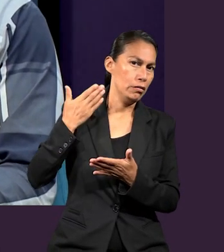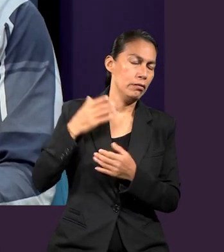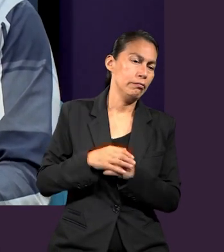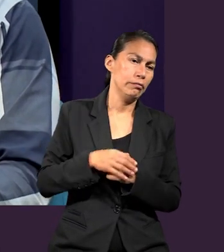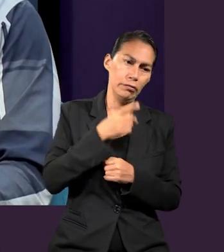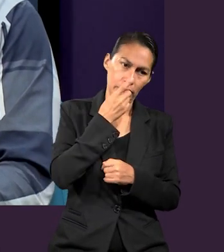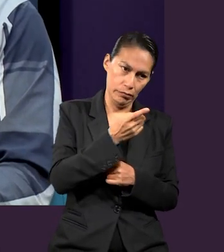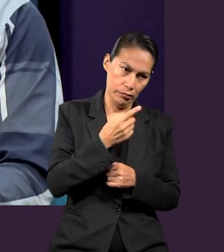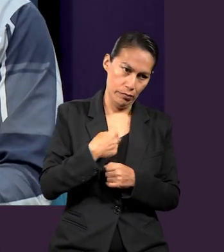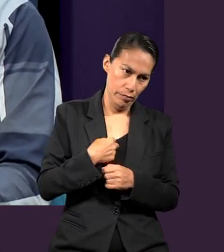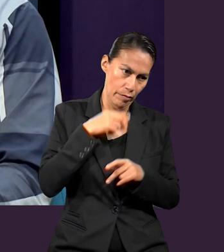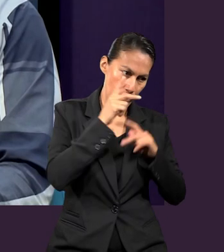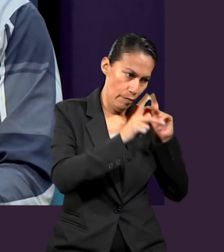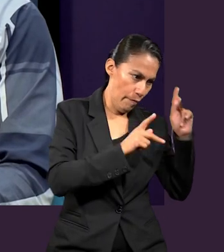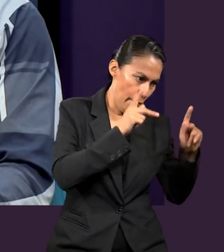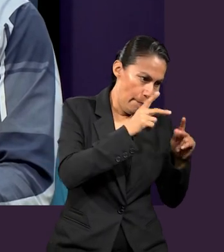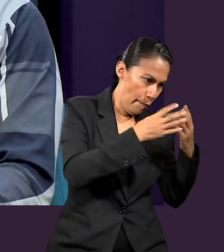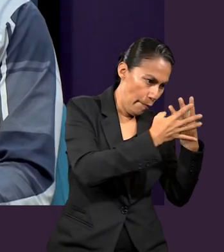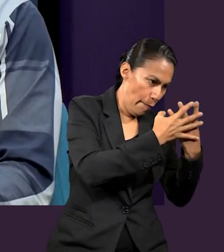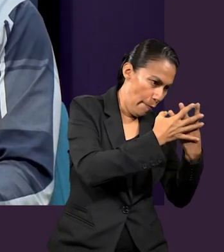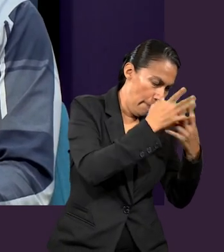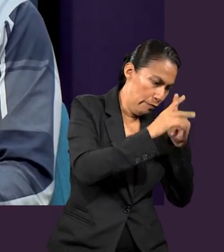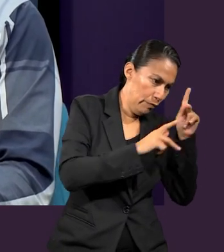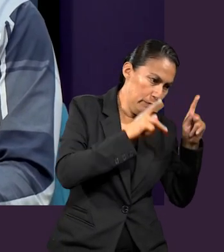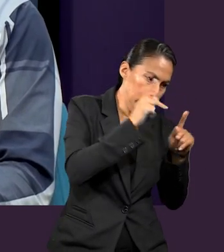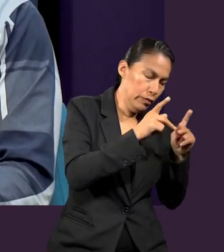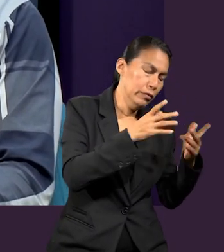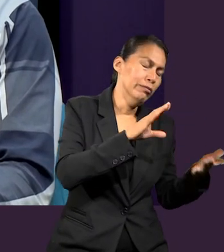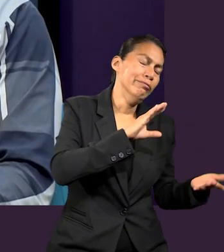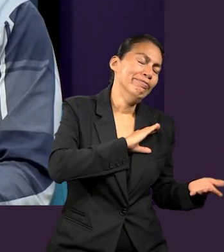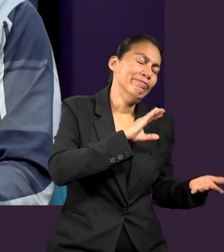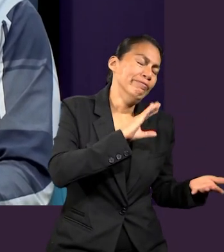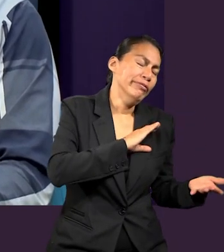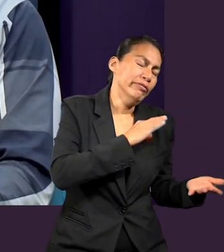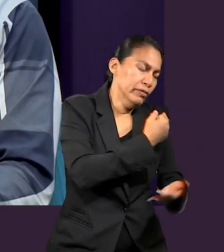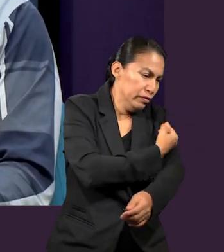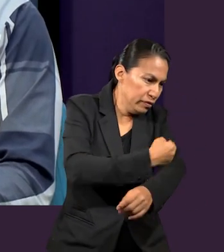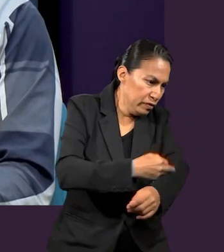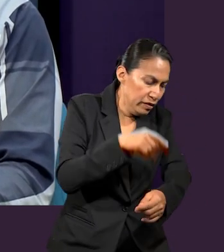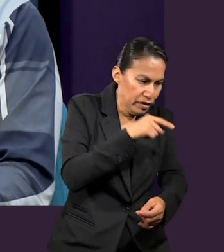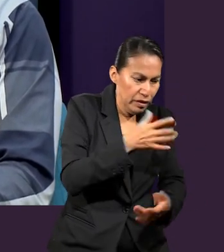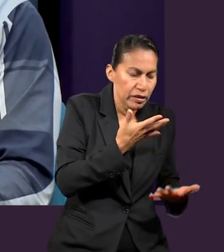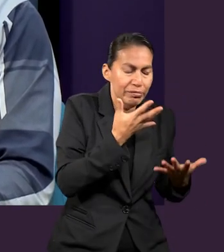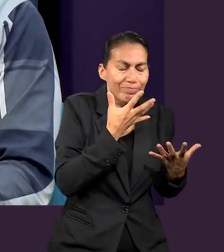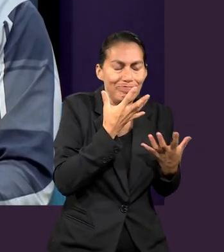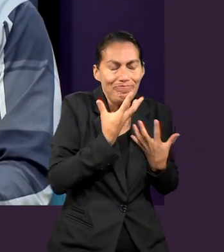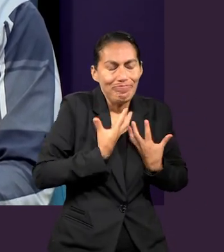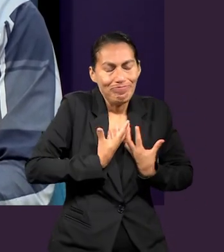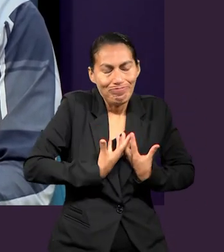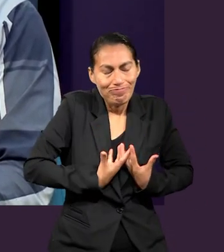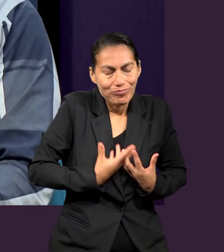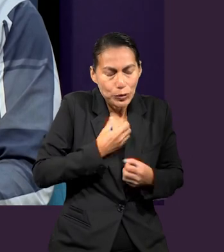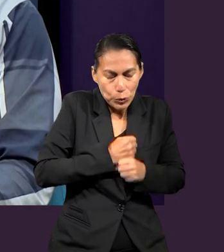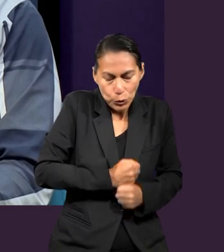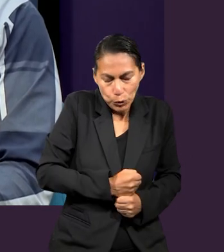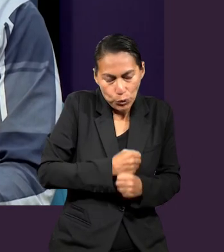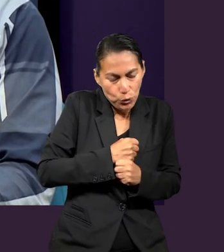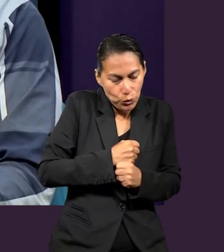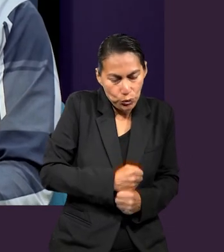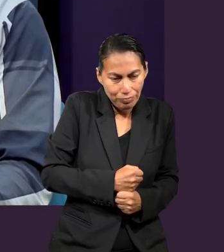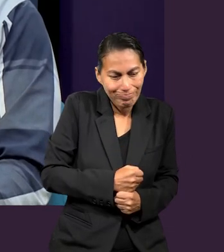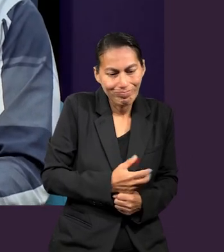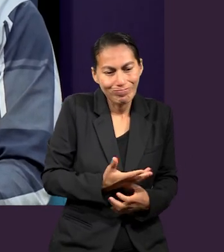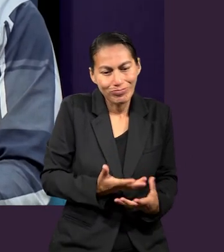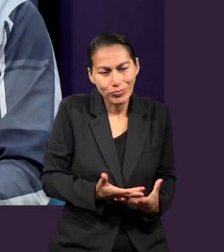había mencionado, yo he estado en cárcel y ver un querido, un amigo, un familiar ahí dentro, es